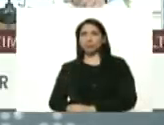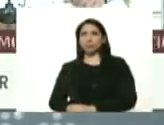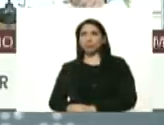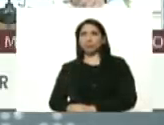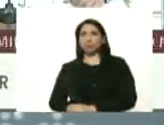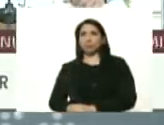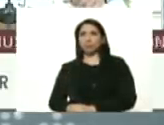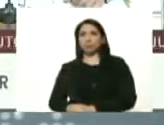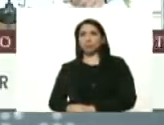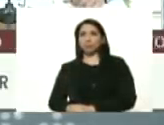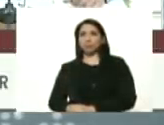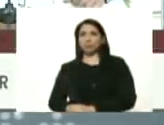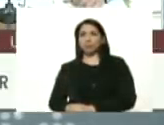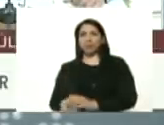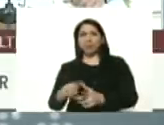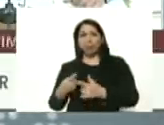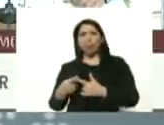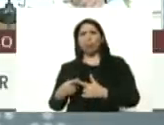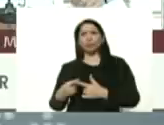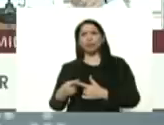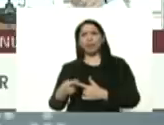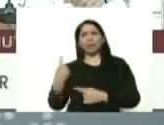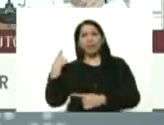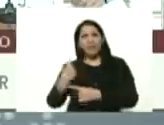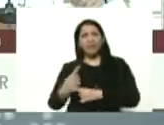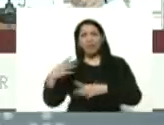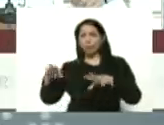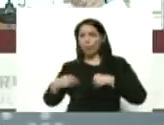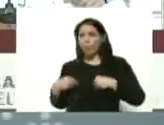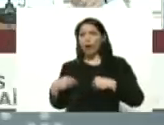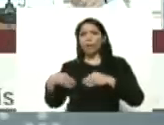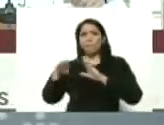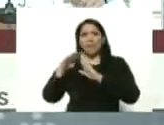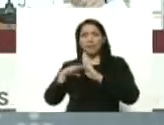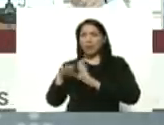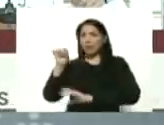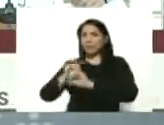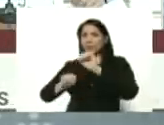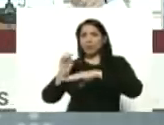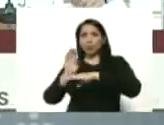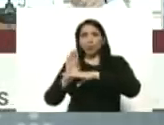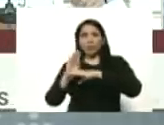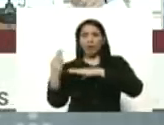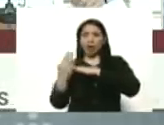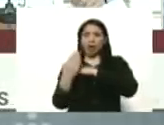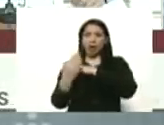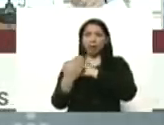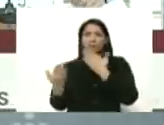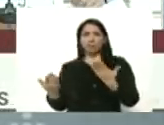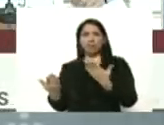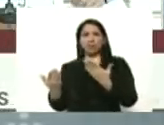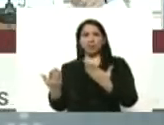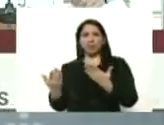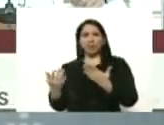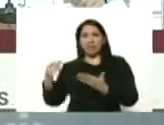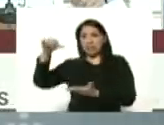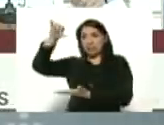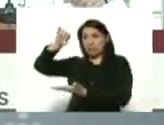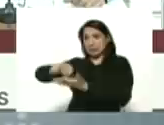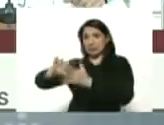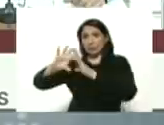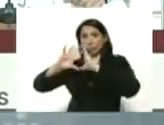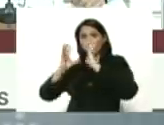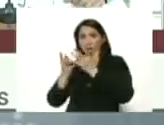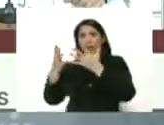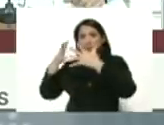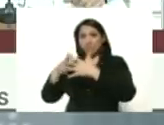y en vez de tomar medidas preventivas de cuidarse siendo el epicentro mundial